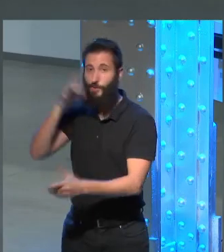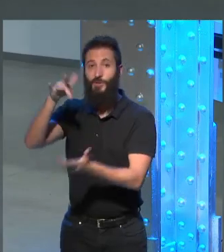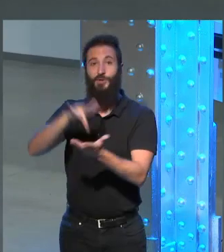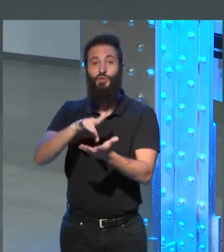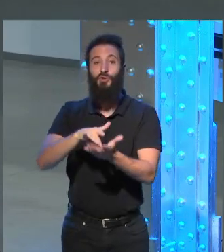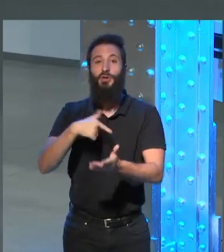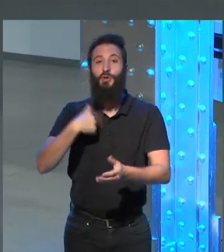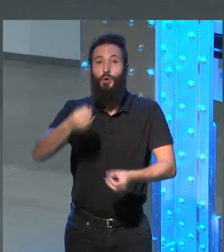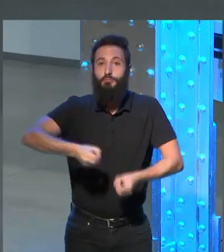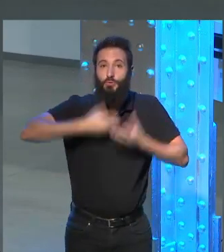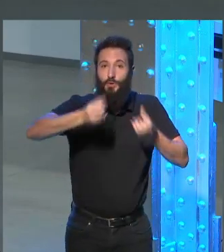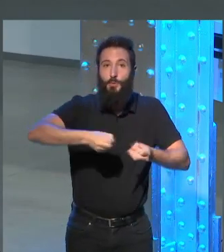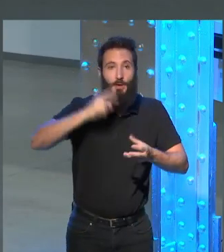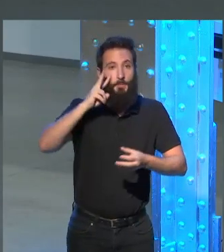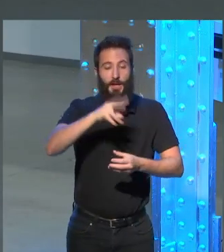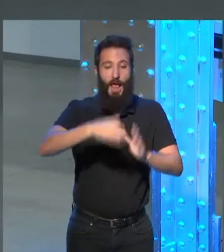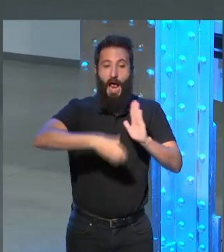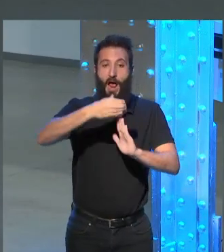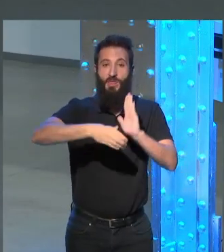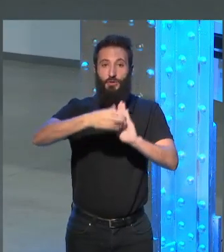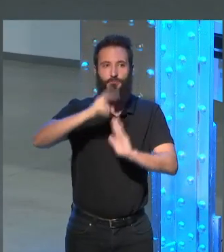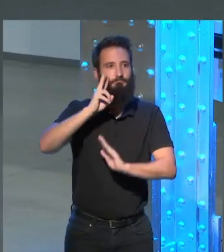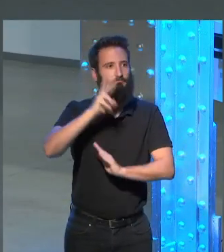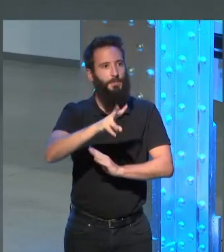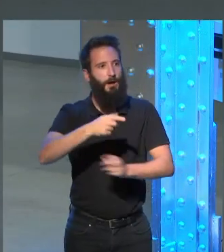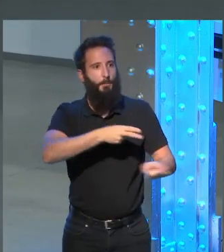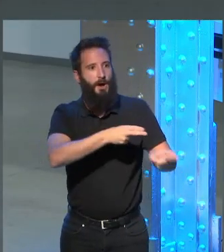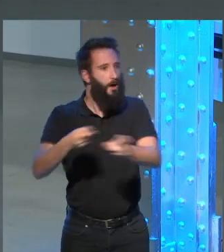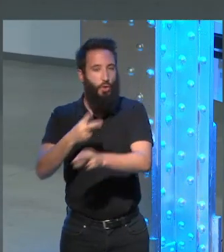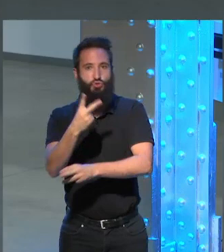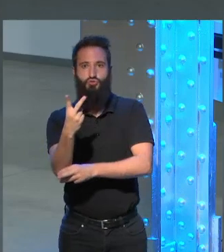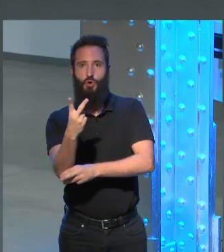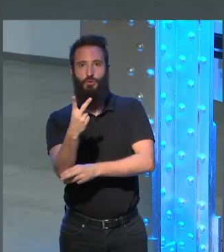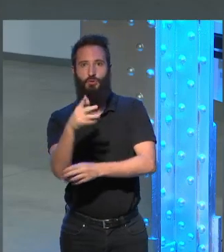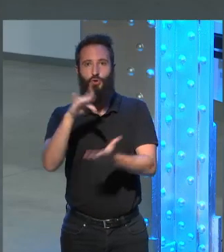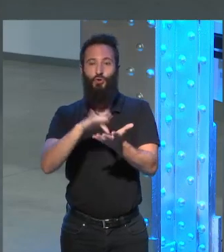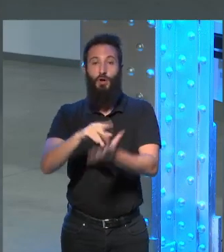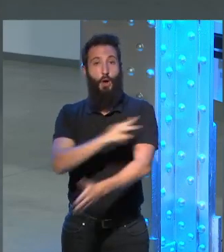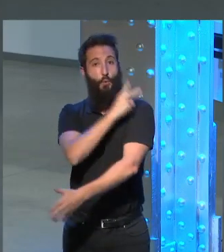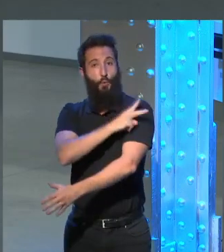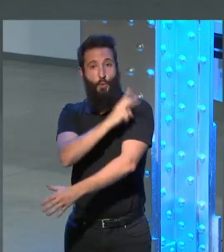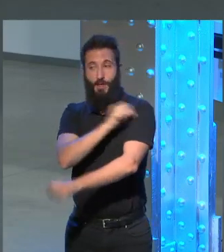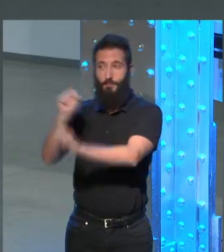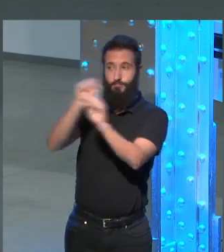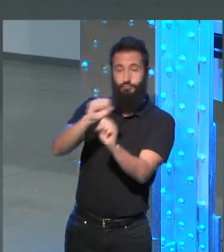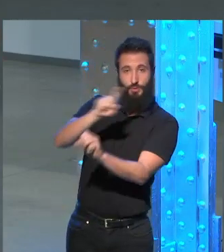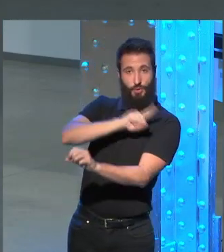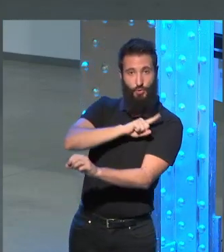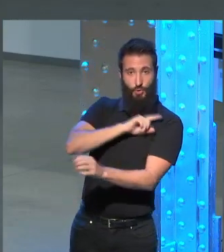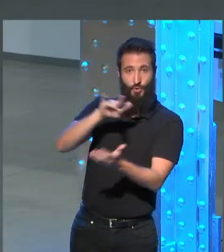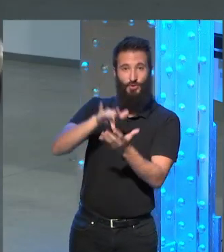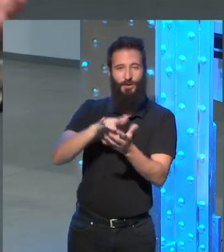yo vi salir del ascensor a dos personas con metralletas había un guardia que nos protegía que estaba en el piso